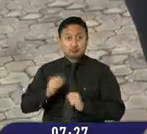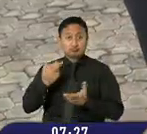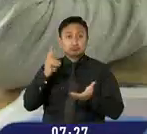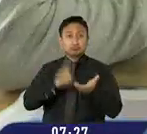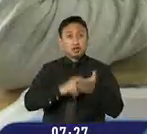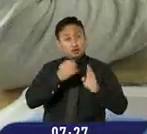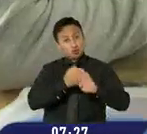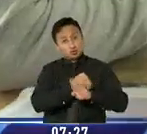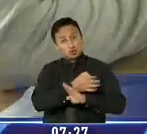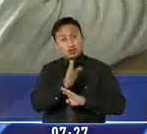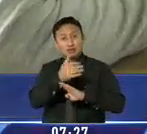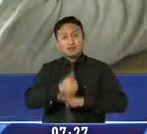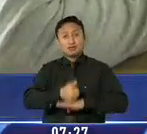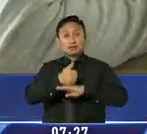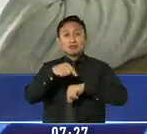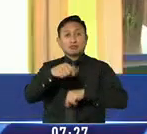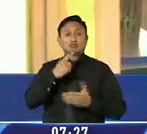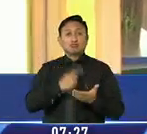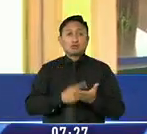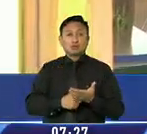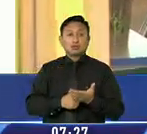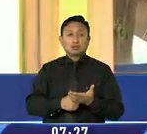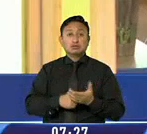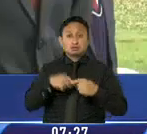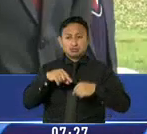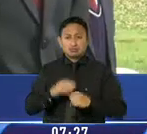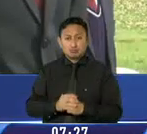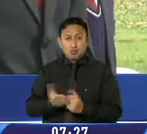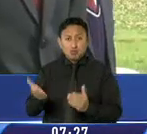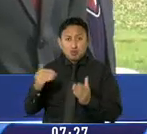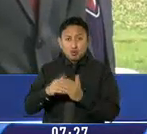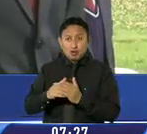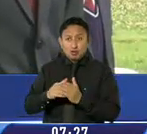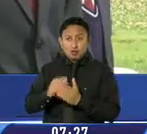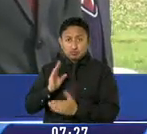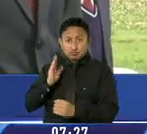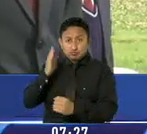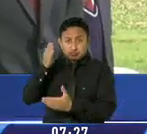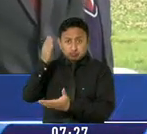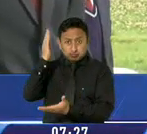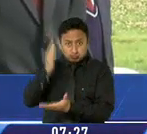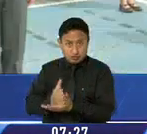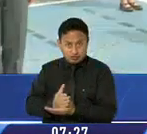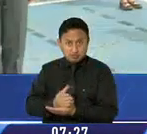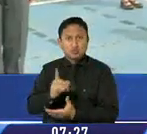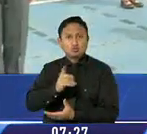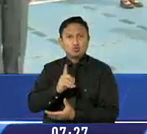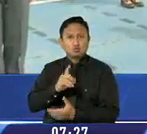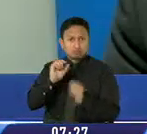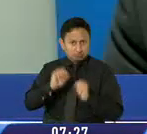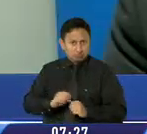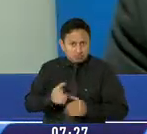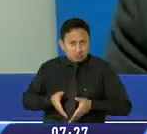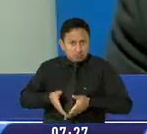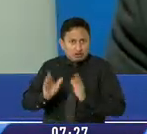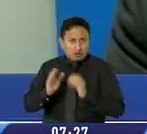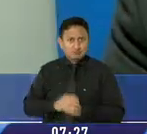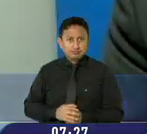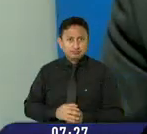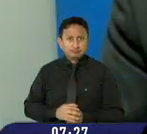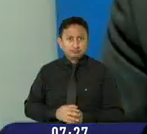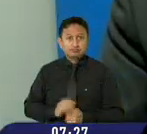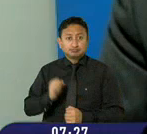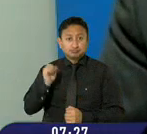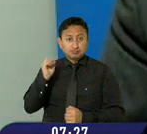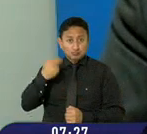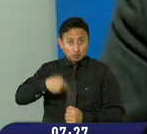recomendación a las autoridades para que analicen el no restringir nuevamente la oportunidad a niños y jóvenes de ir a las escuelas. Nosotros tenemos claro